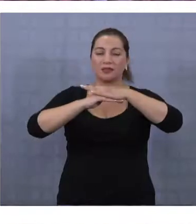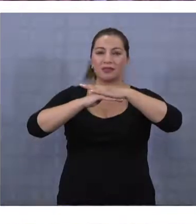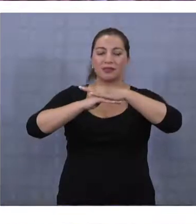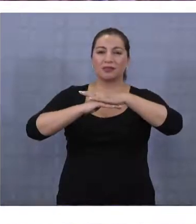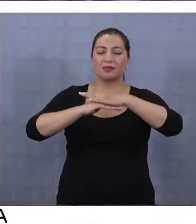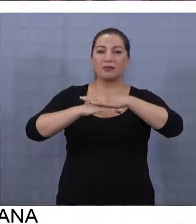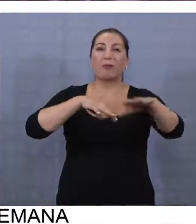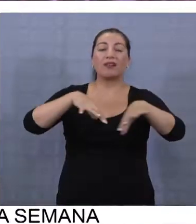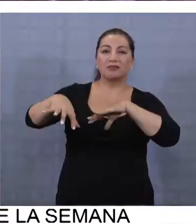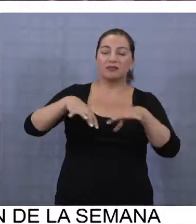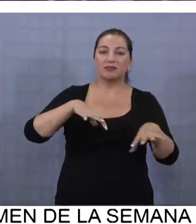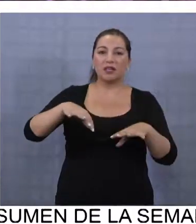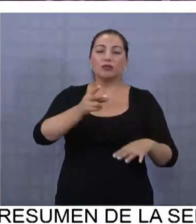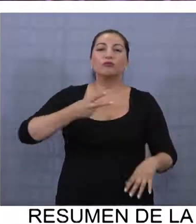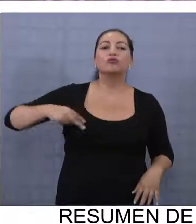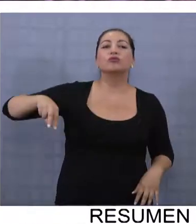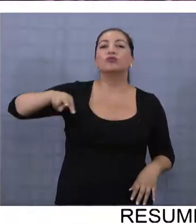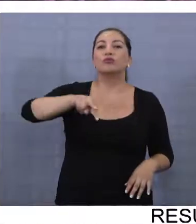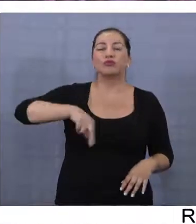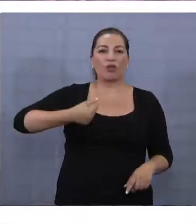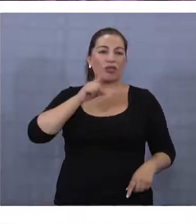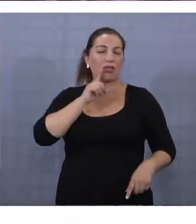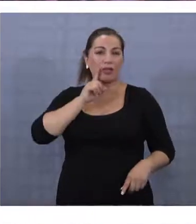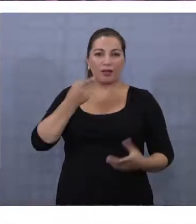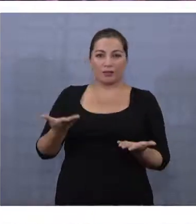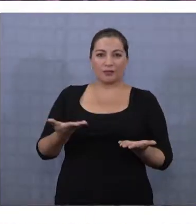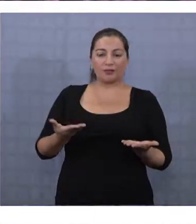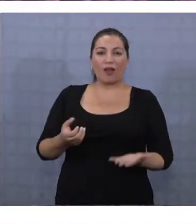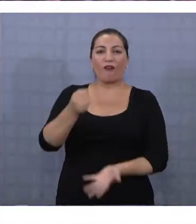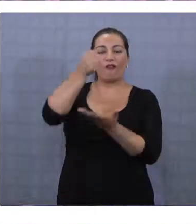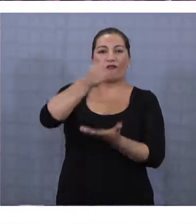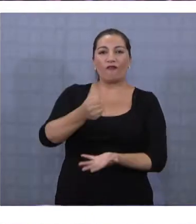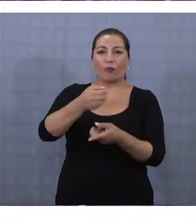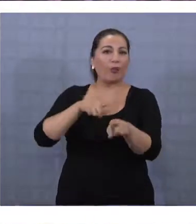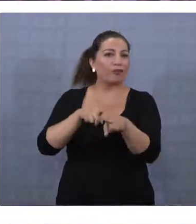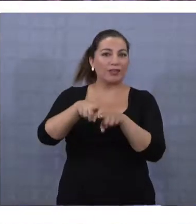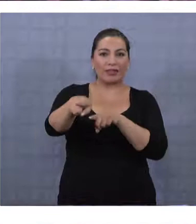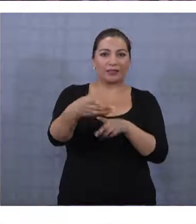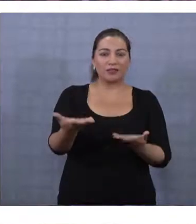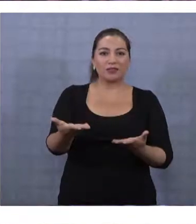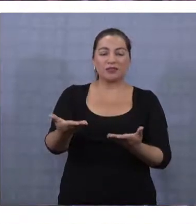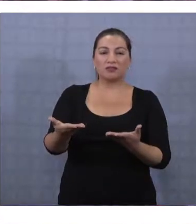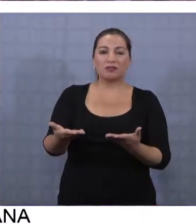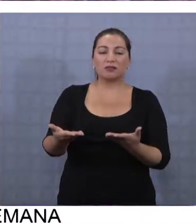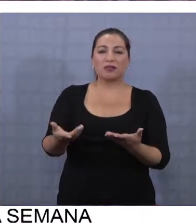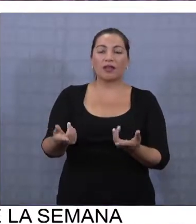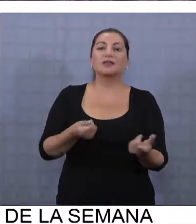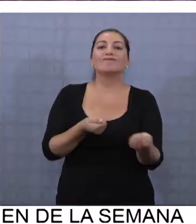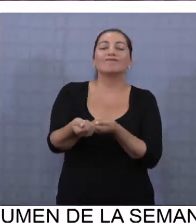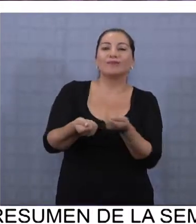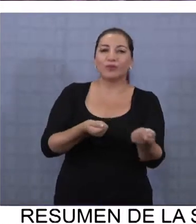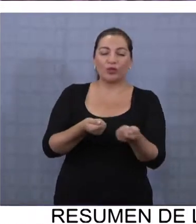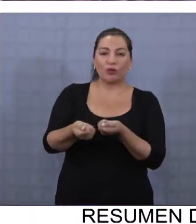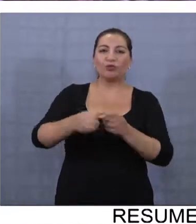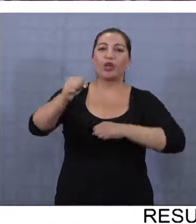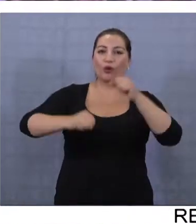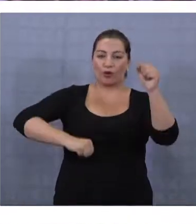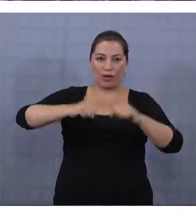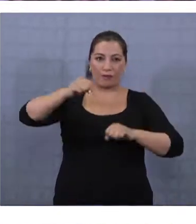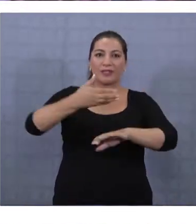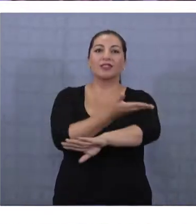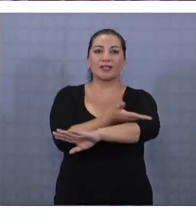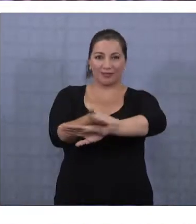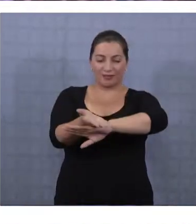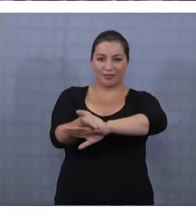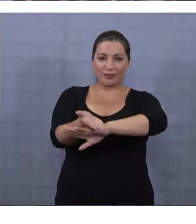eventos masivos, nosotros manejamos esos fondos en forma directa y se negocia con las empresas que prestan los